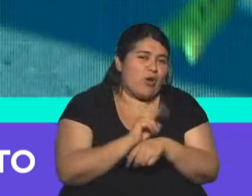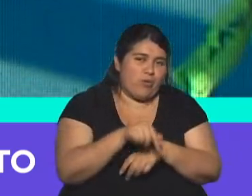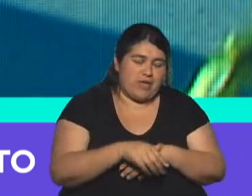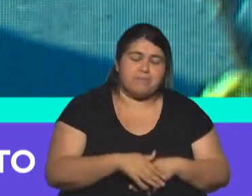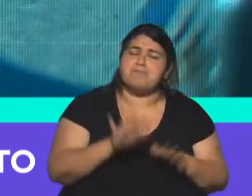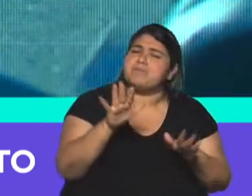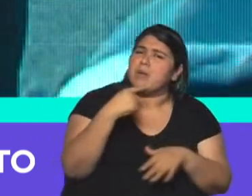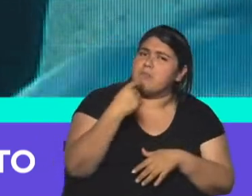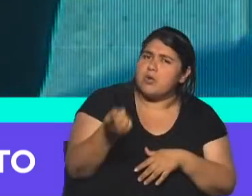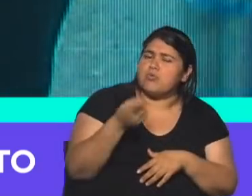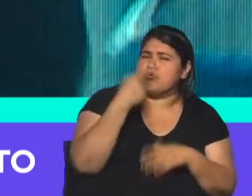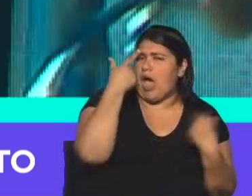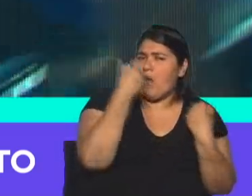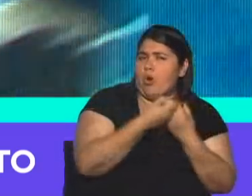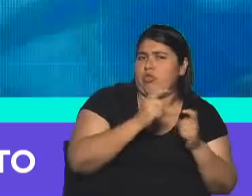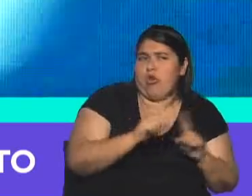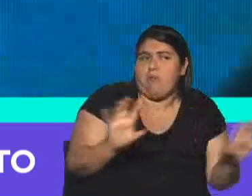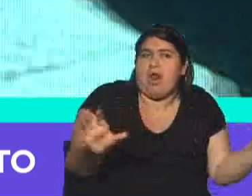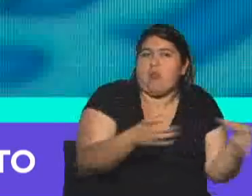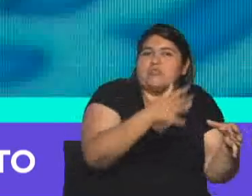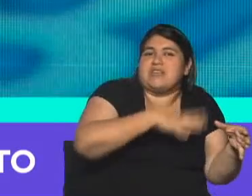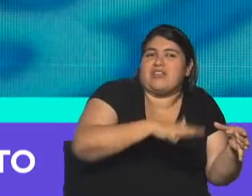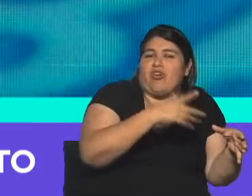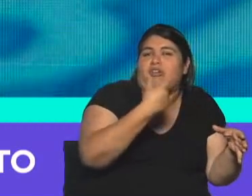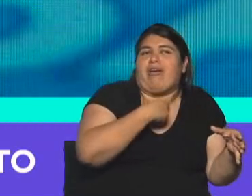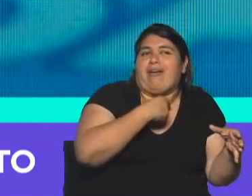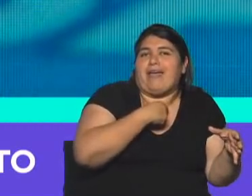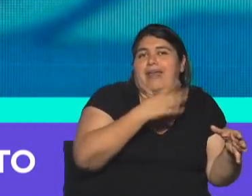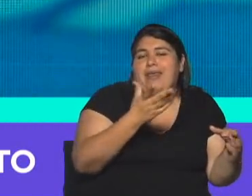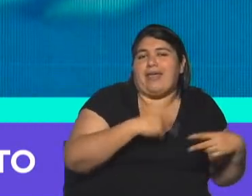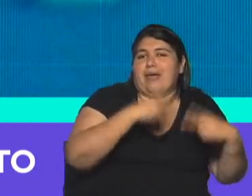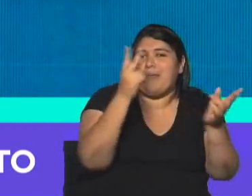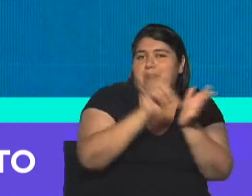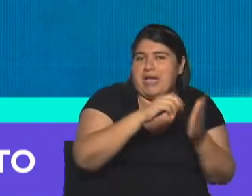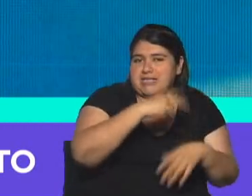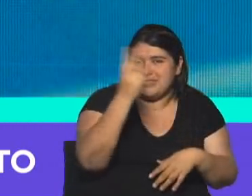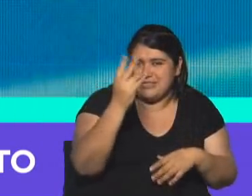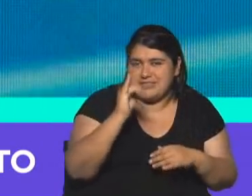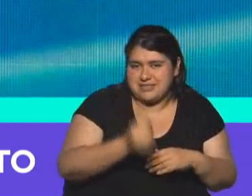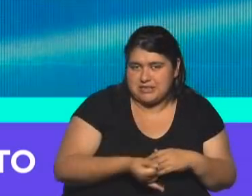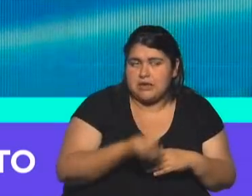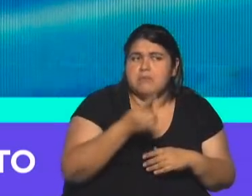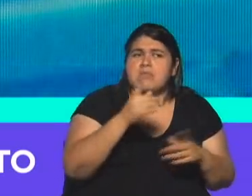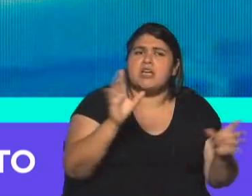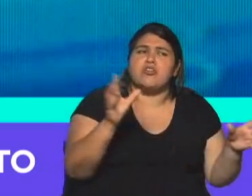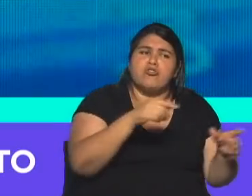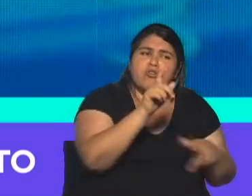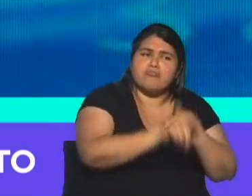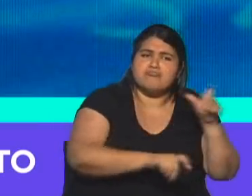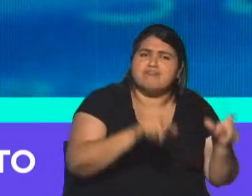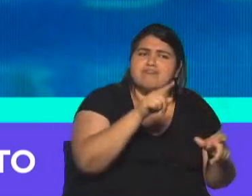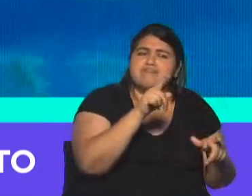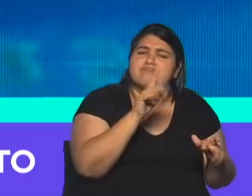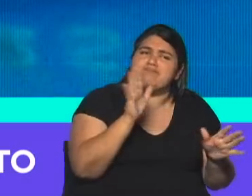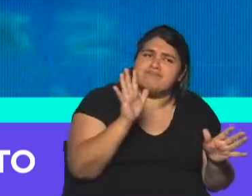antipática para un sector de la población que puede viajar al exterior, que puede adquirir esos dólares, y que es un sector que en algunos medios